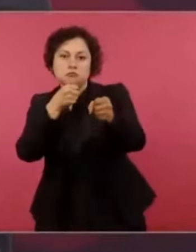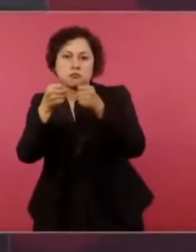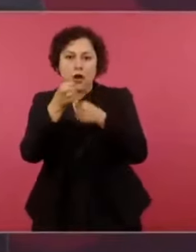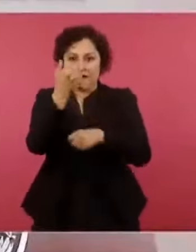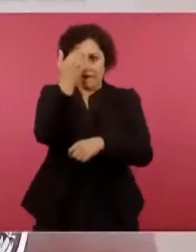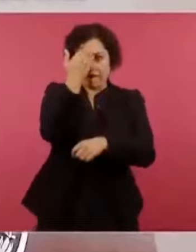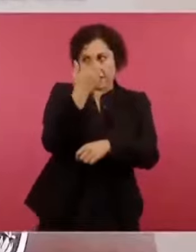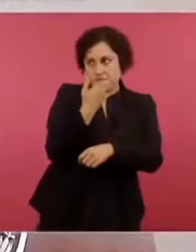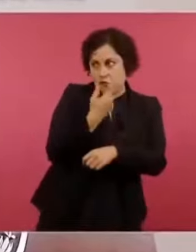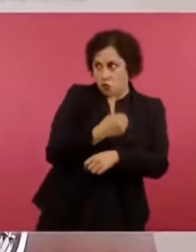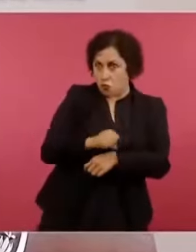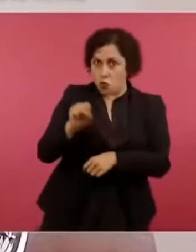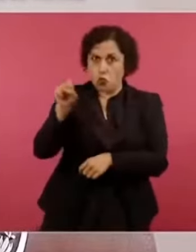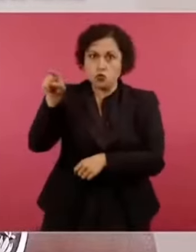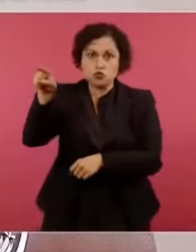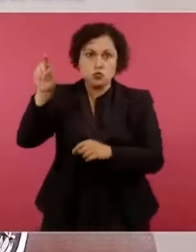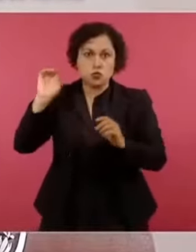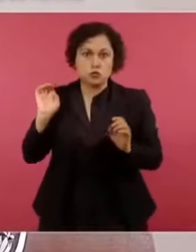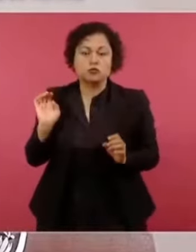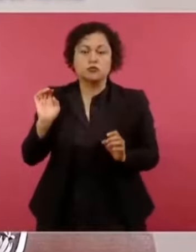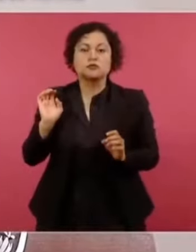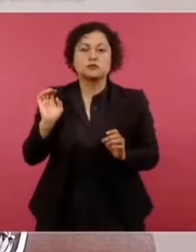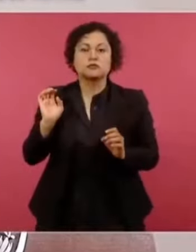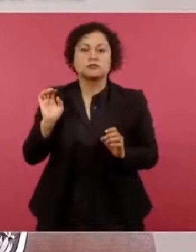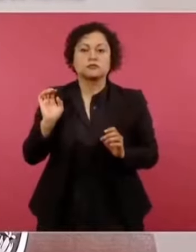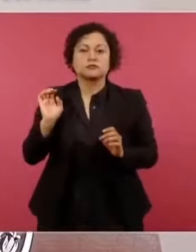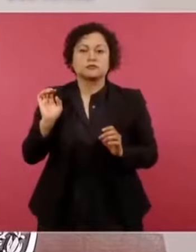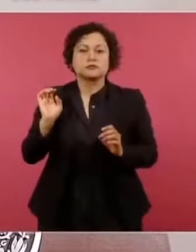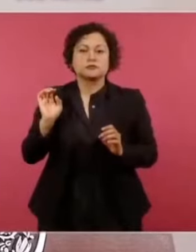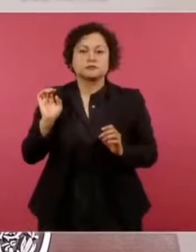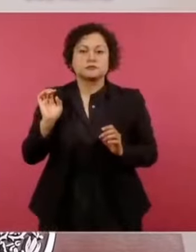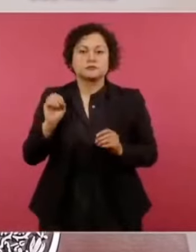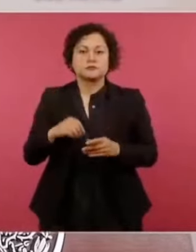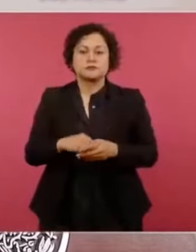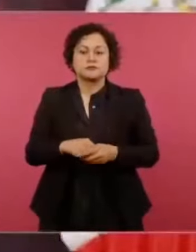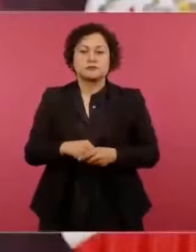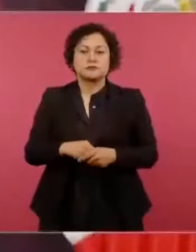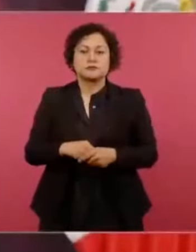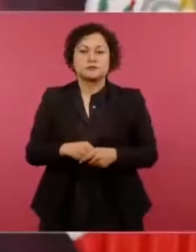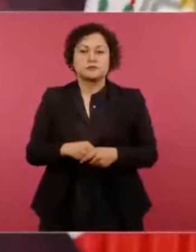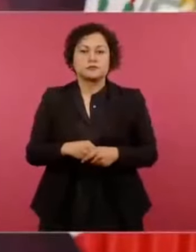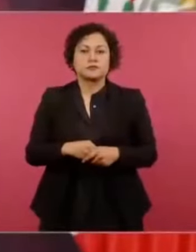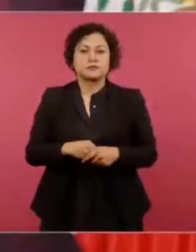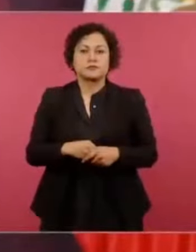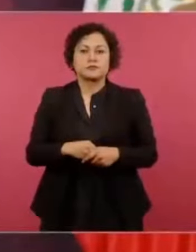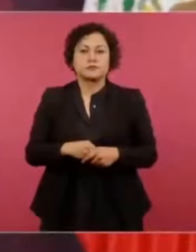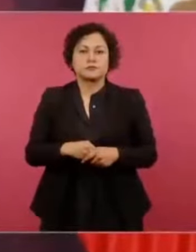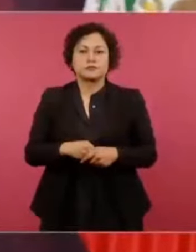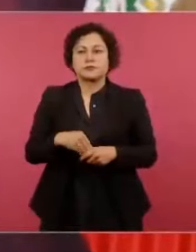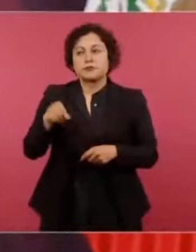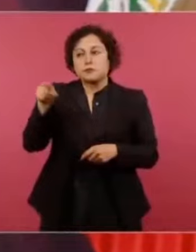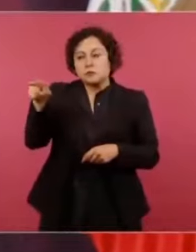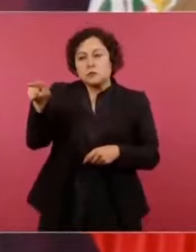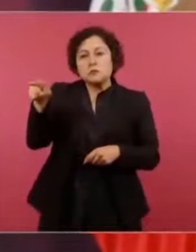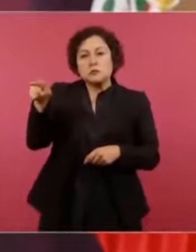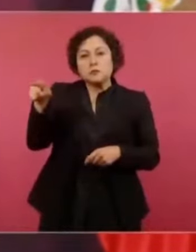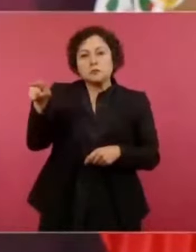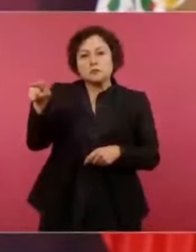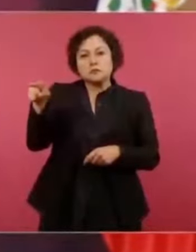siendo jueces,